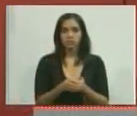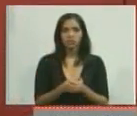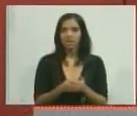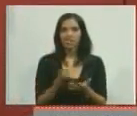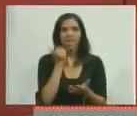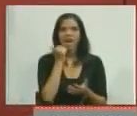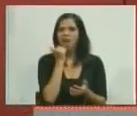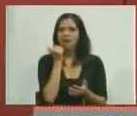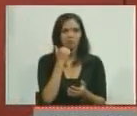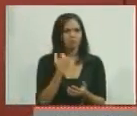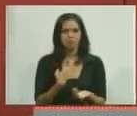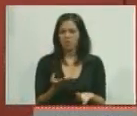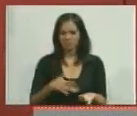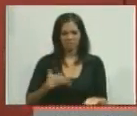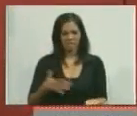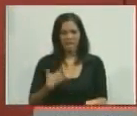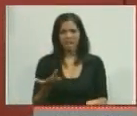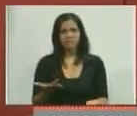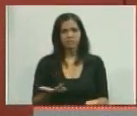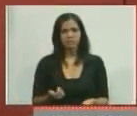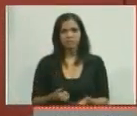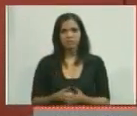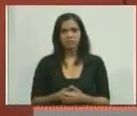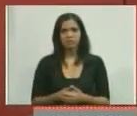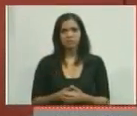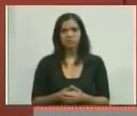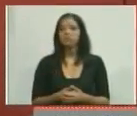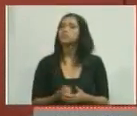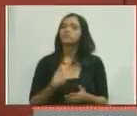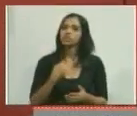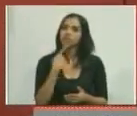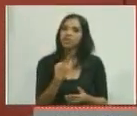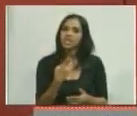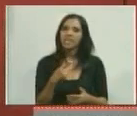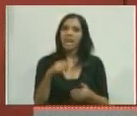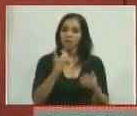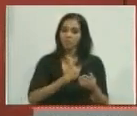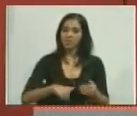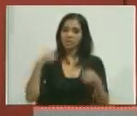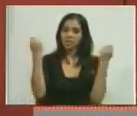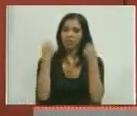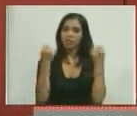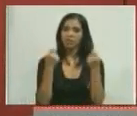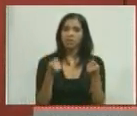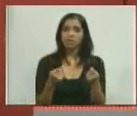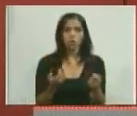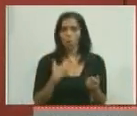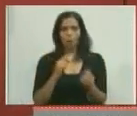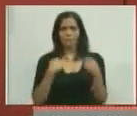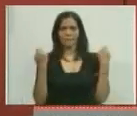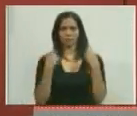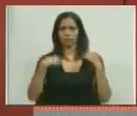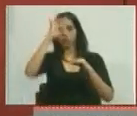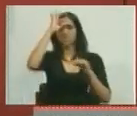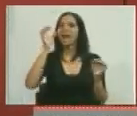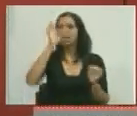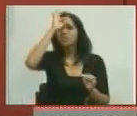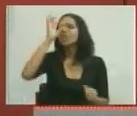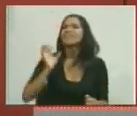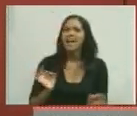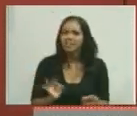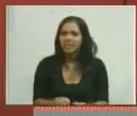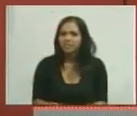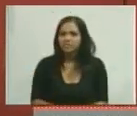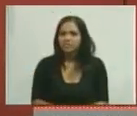De muy miserable. Y yo se los dije a Teoro Pecos en su cara. No, en mi periódico no. Yo no sé nada. Ah, no sabes nada.